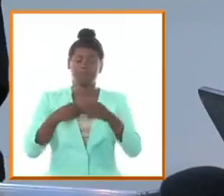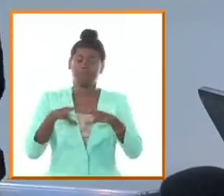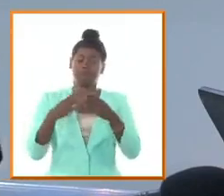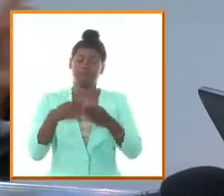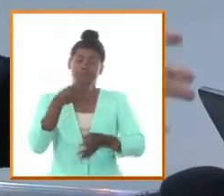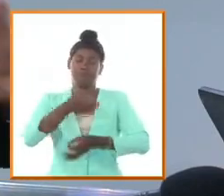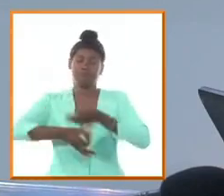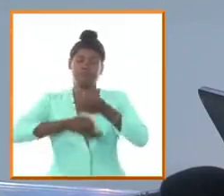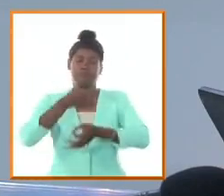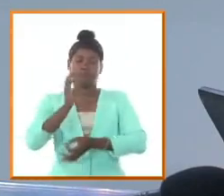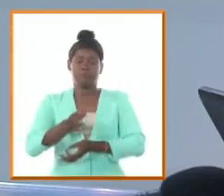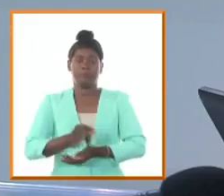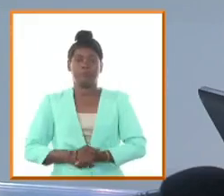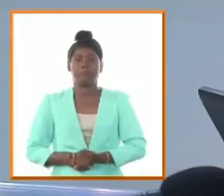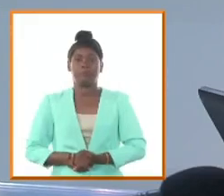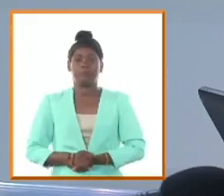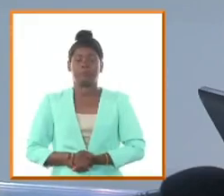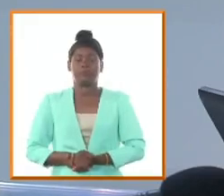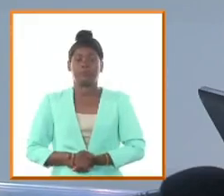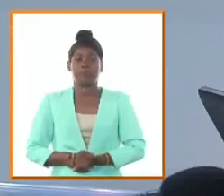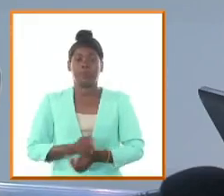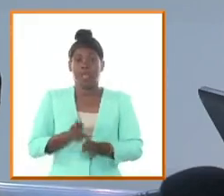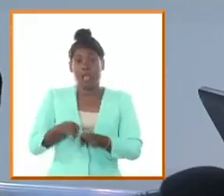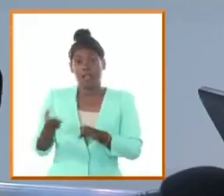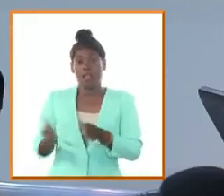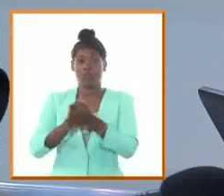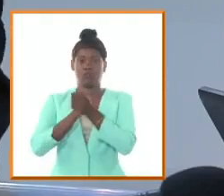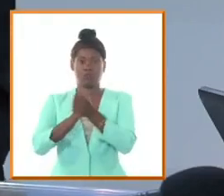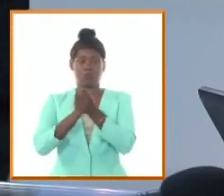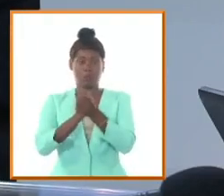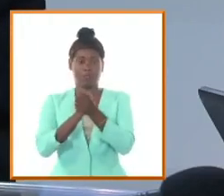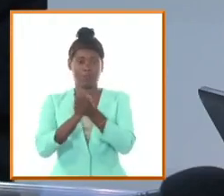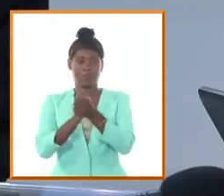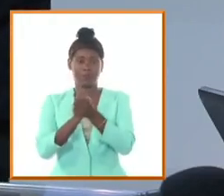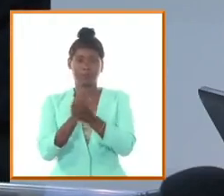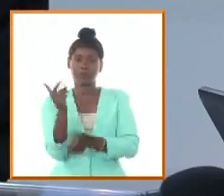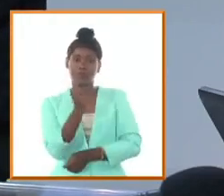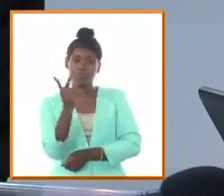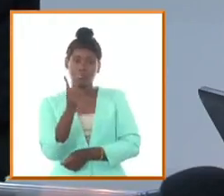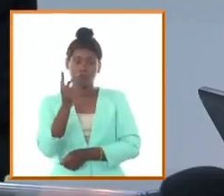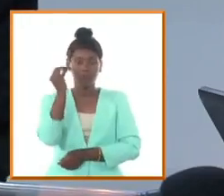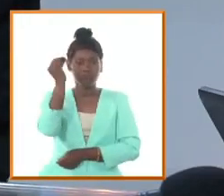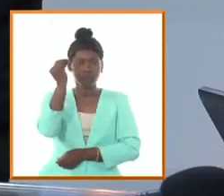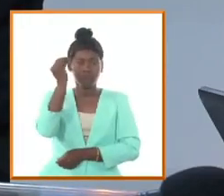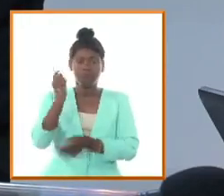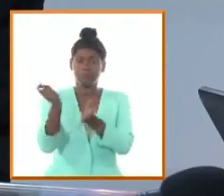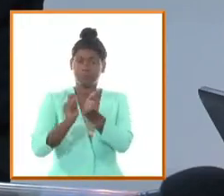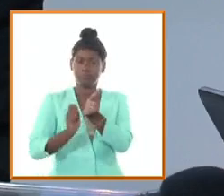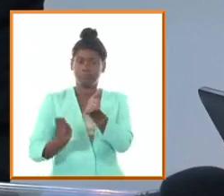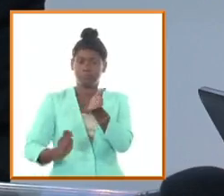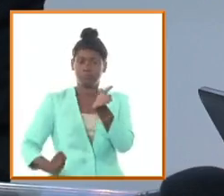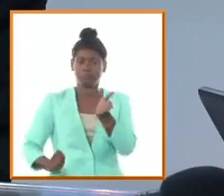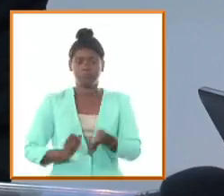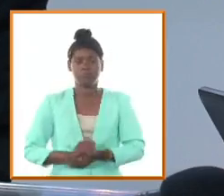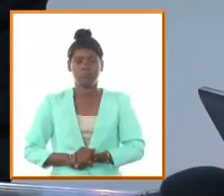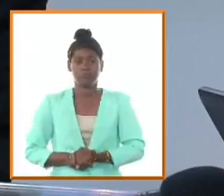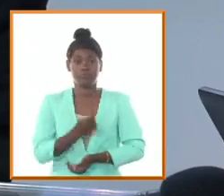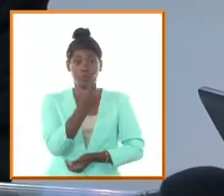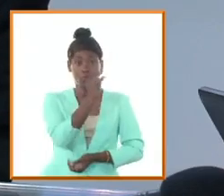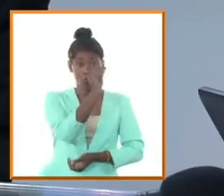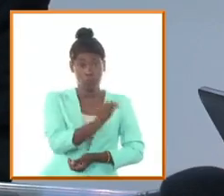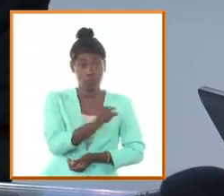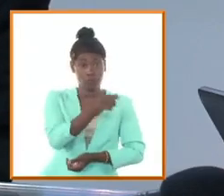Aramontes Zambrana ha sido siempre su amigo también ahora el Aramontes que estamos hablando en Guaymano tiene